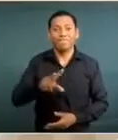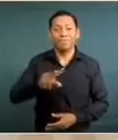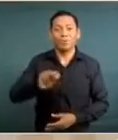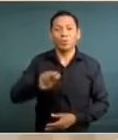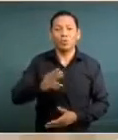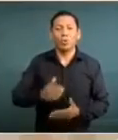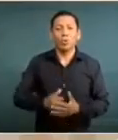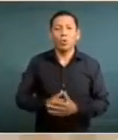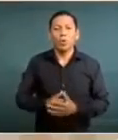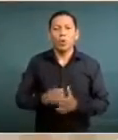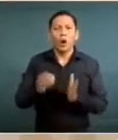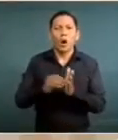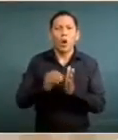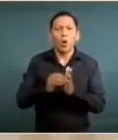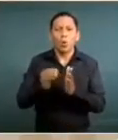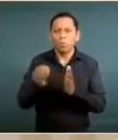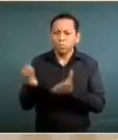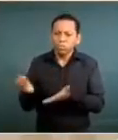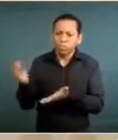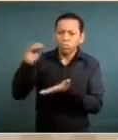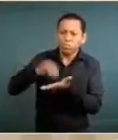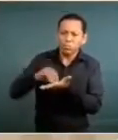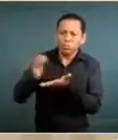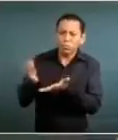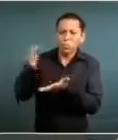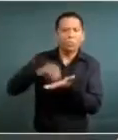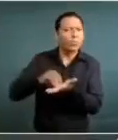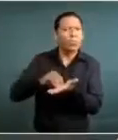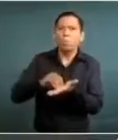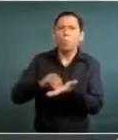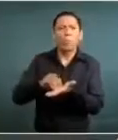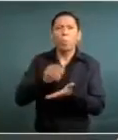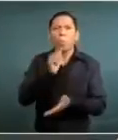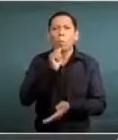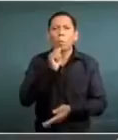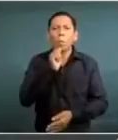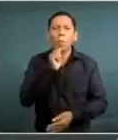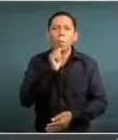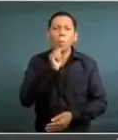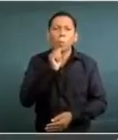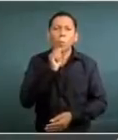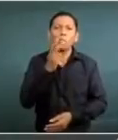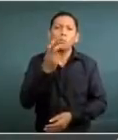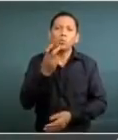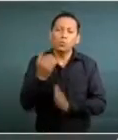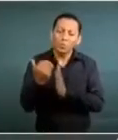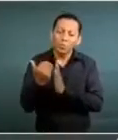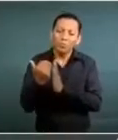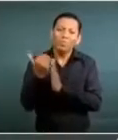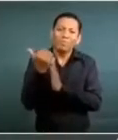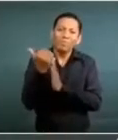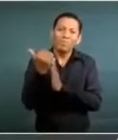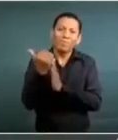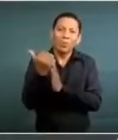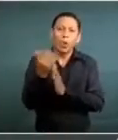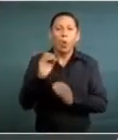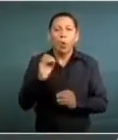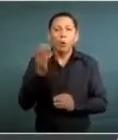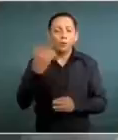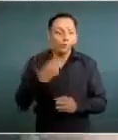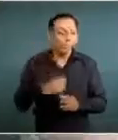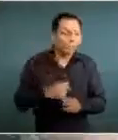habían registrado o no se habían dictaminado.